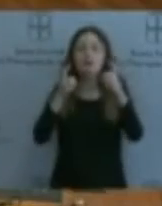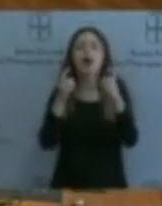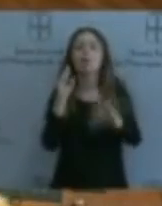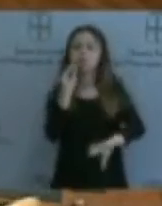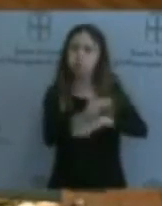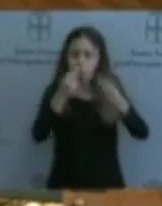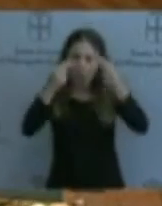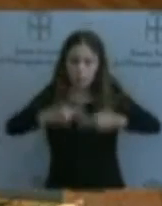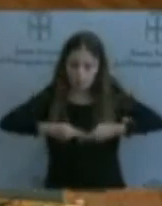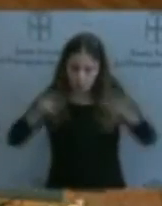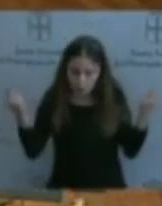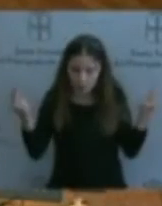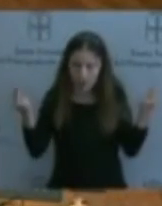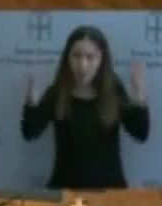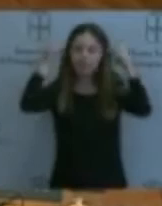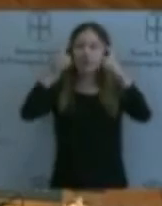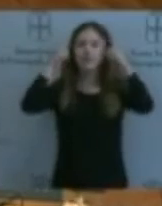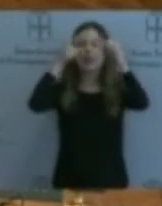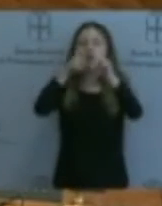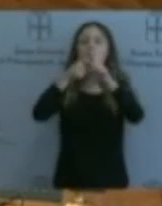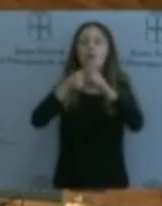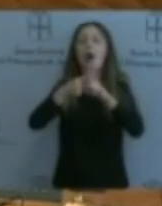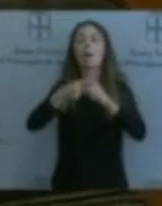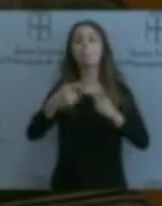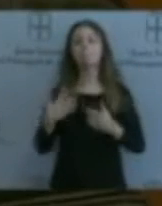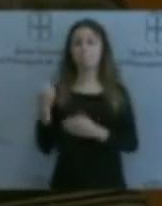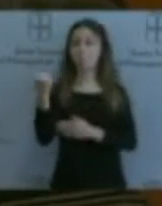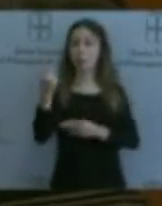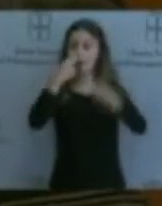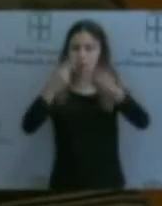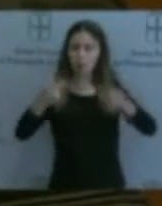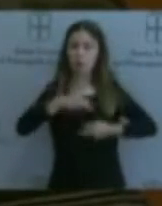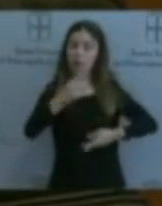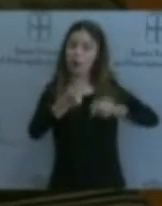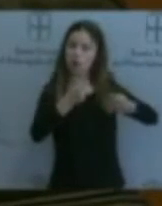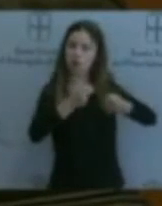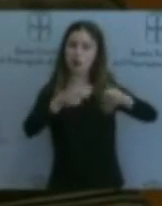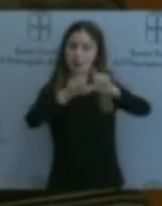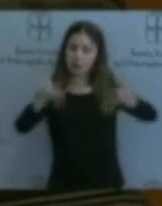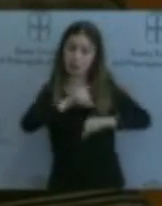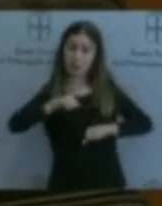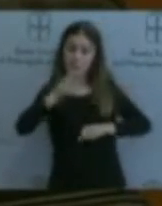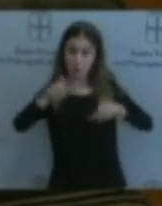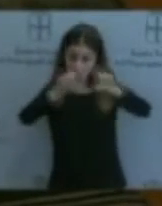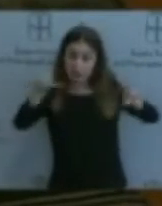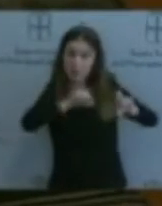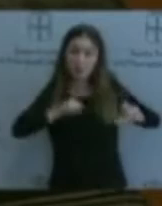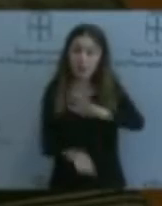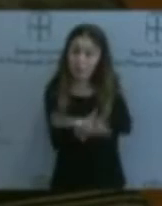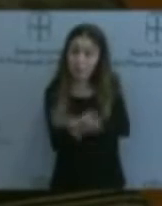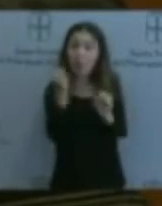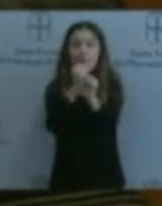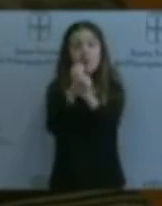los poderes públicos puedan controlar incluso empresas privadas, porque cuando una empresa privada genera empleo, cuando una empresa privada se convierte en un bien fundamental,